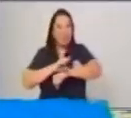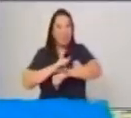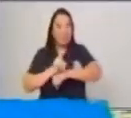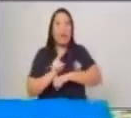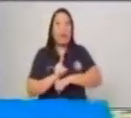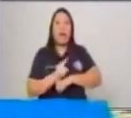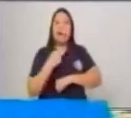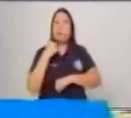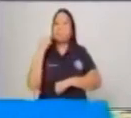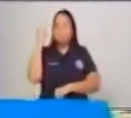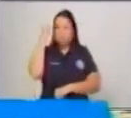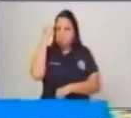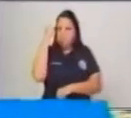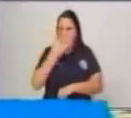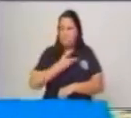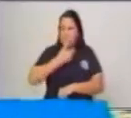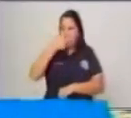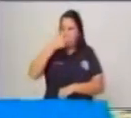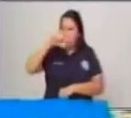¿Sí? Pensemos unos momentos.